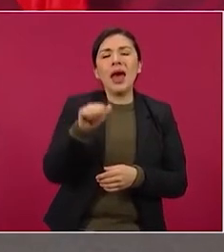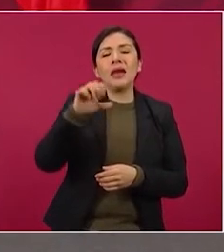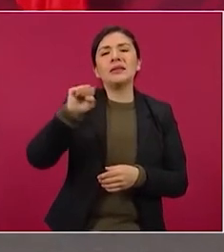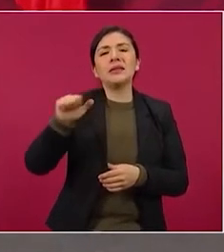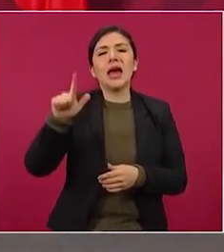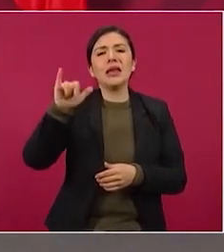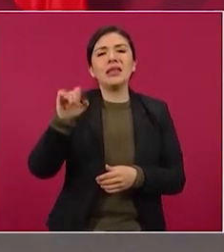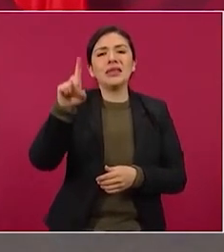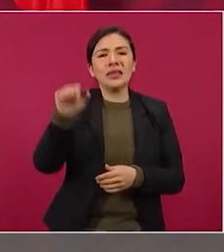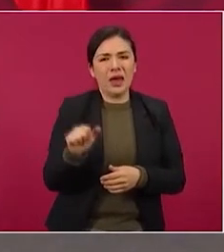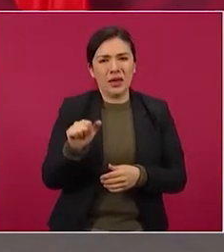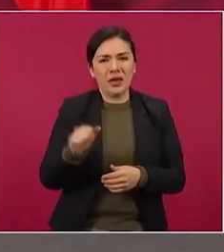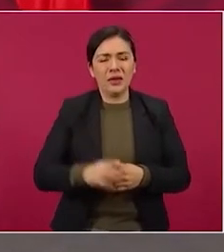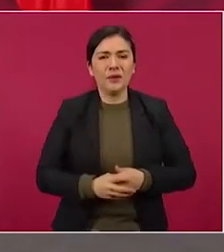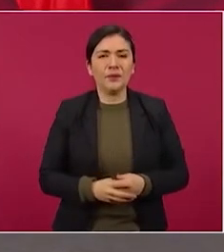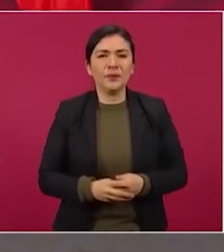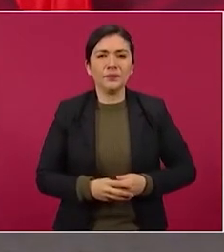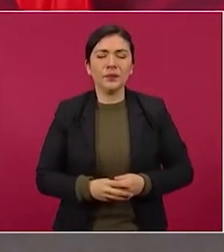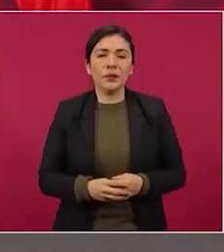lo que recibieron